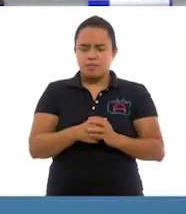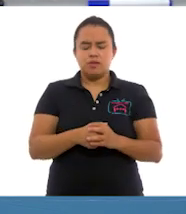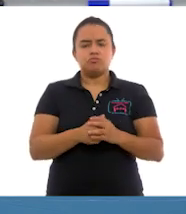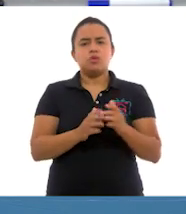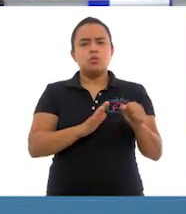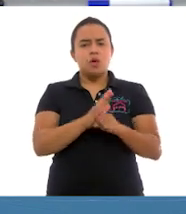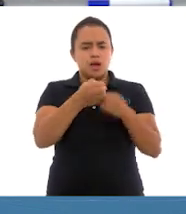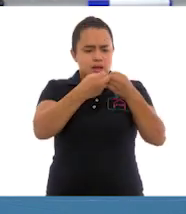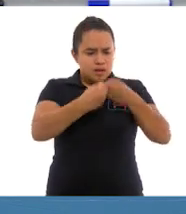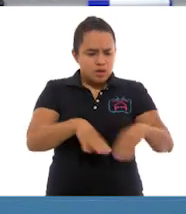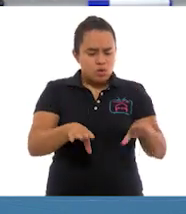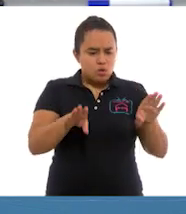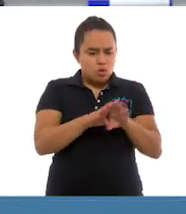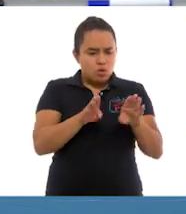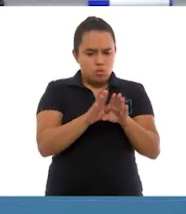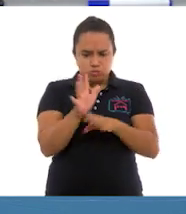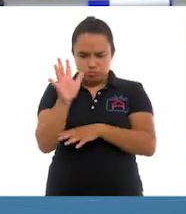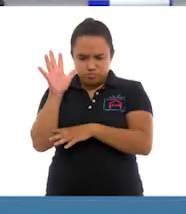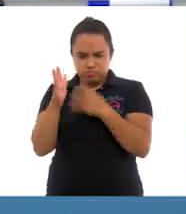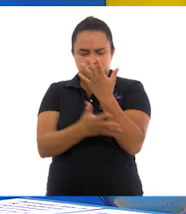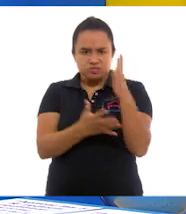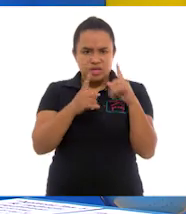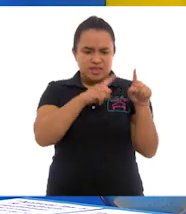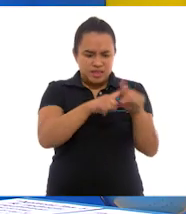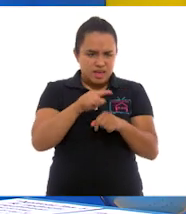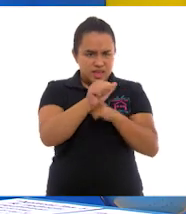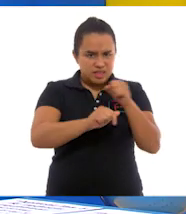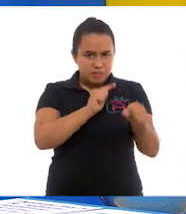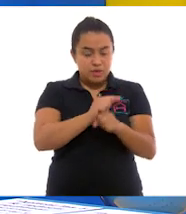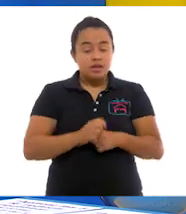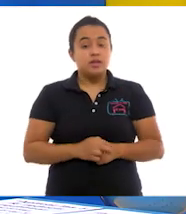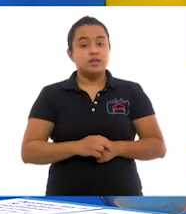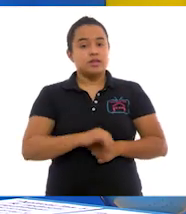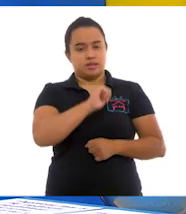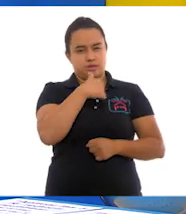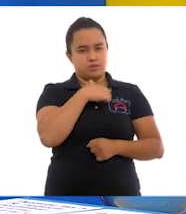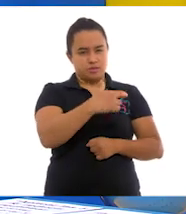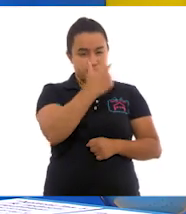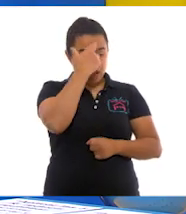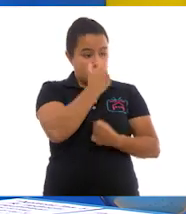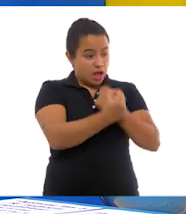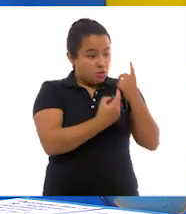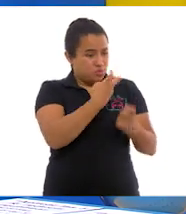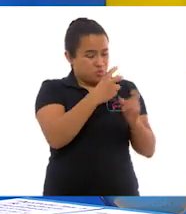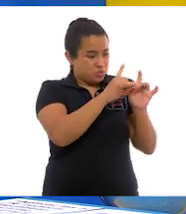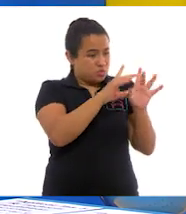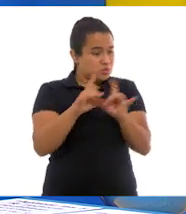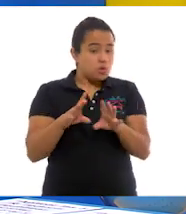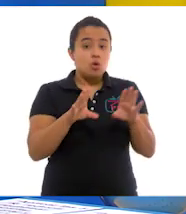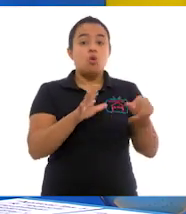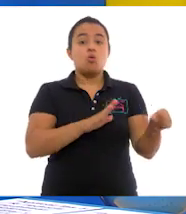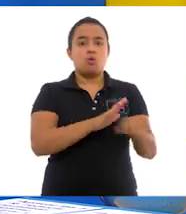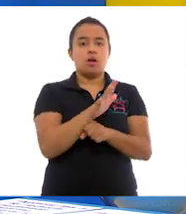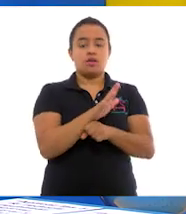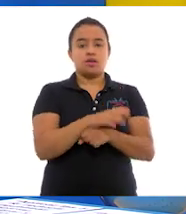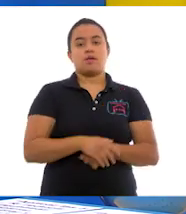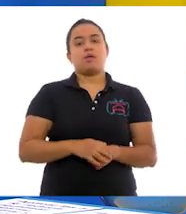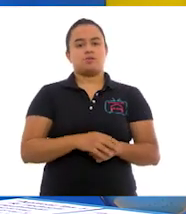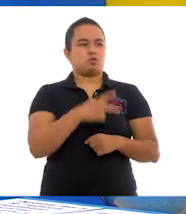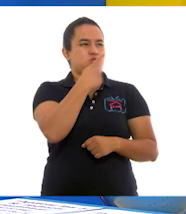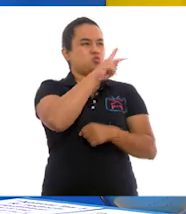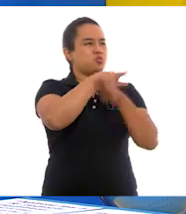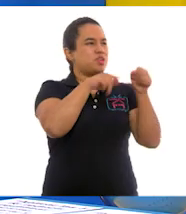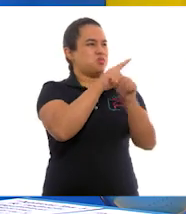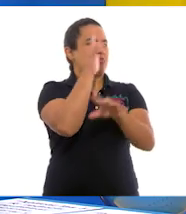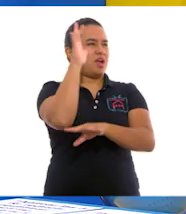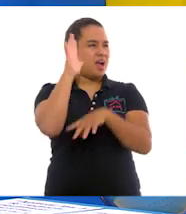pérdida de biodiversidad en el país. Sí. Muy bien. yo recuerdo que algunas de esas causas eran la sobreexplotación de los recursos